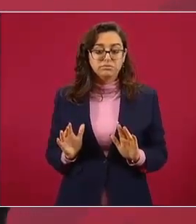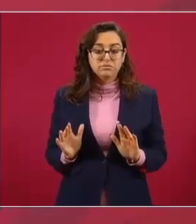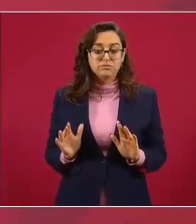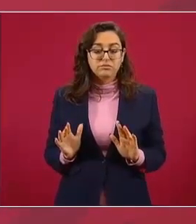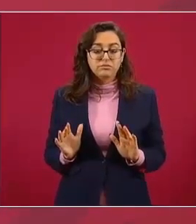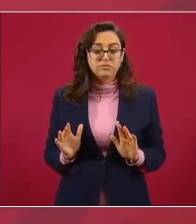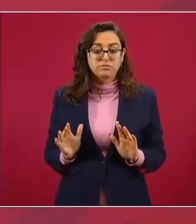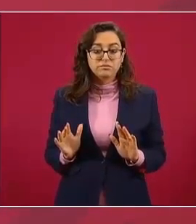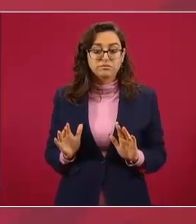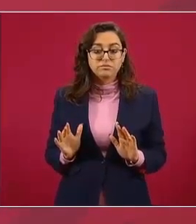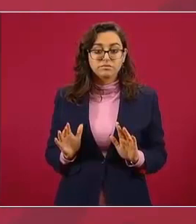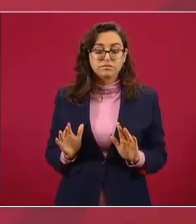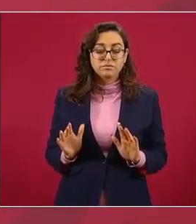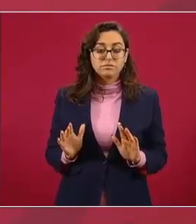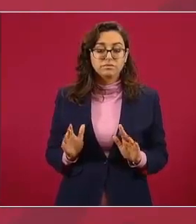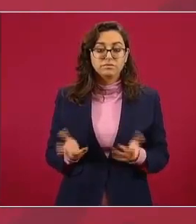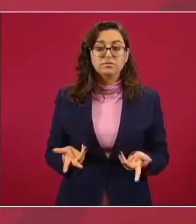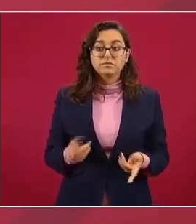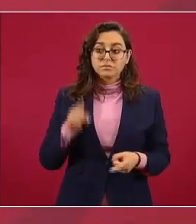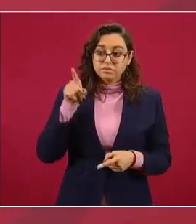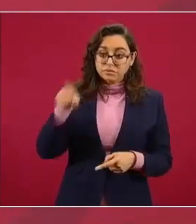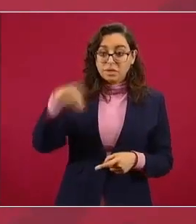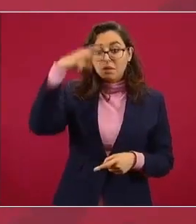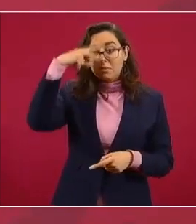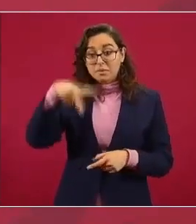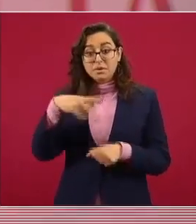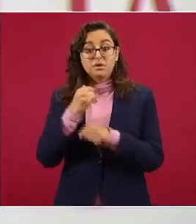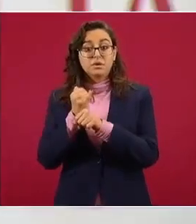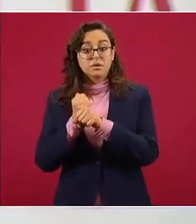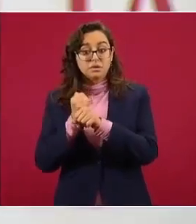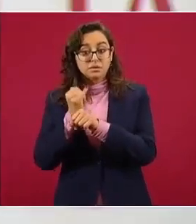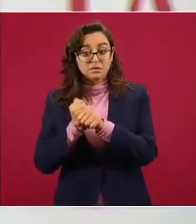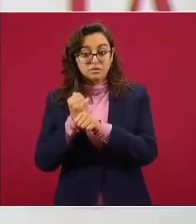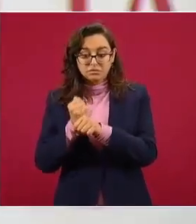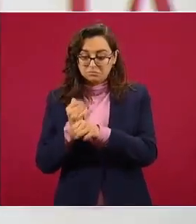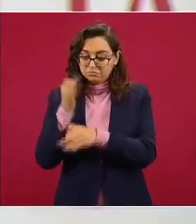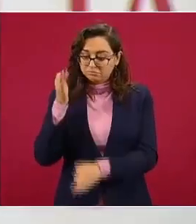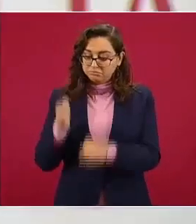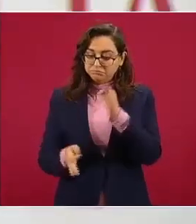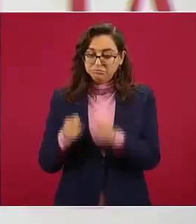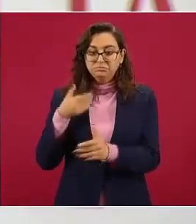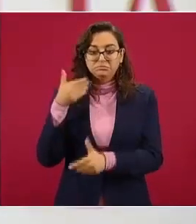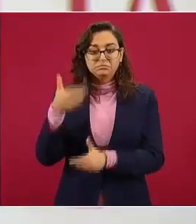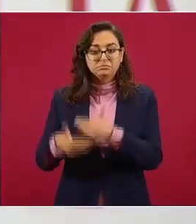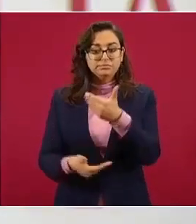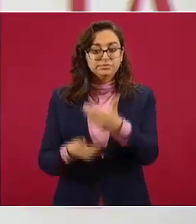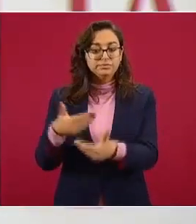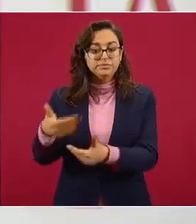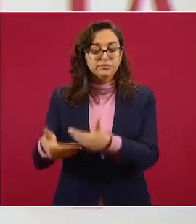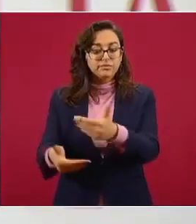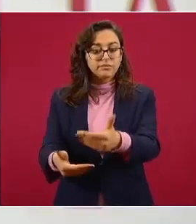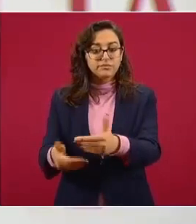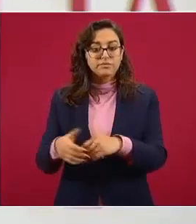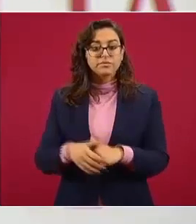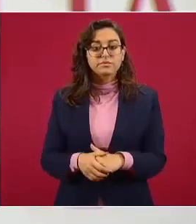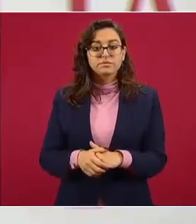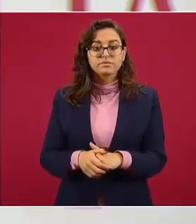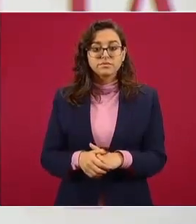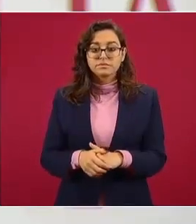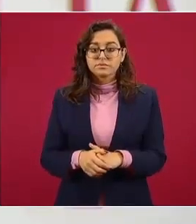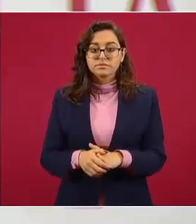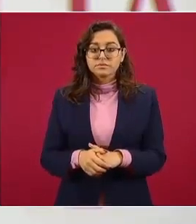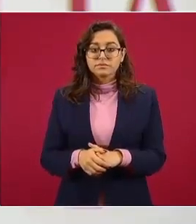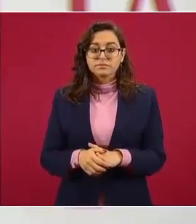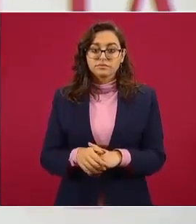dice para permitir la investigación en México y su potencial procesamiento en primera